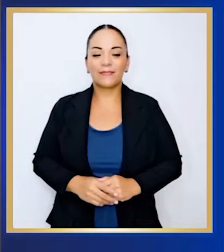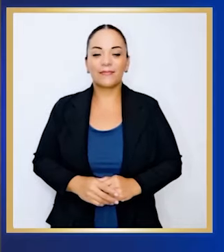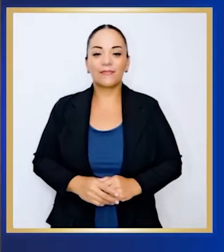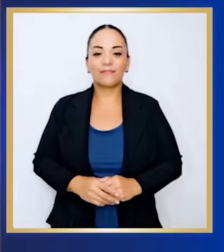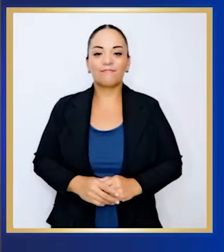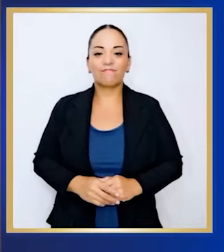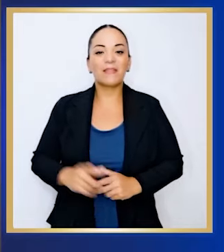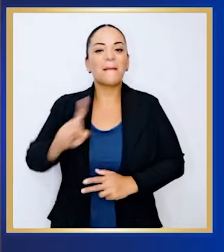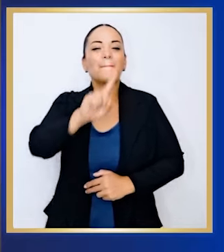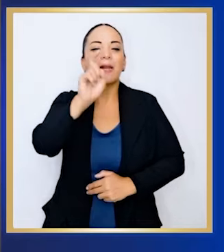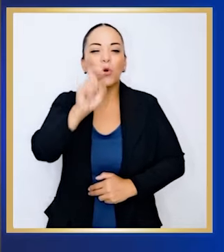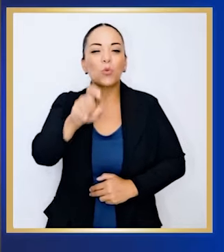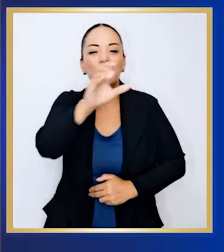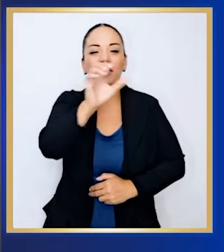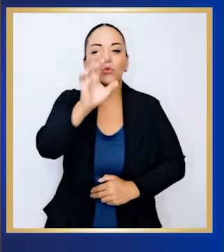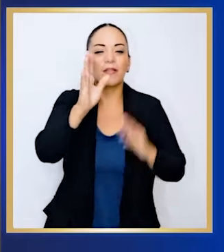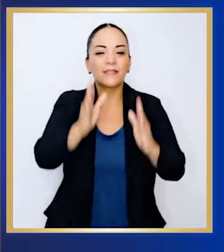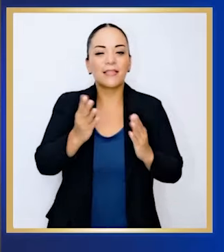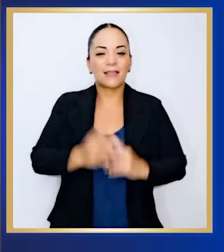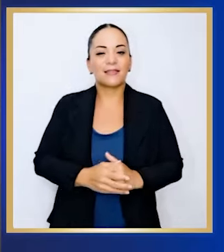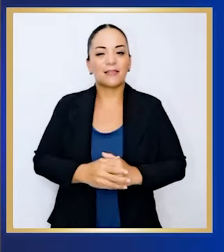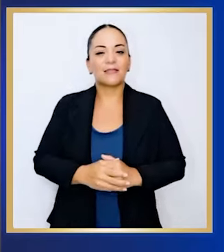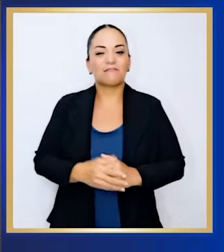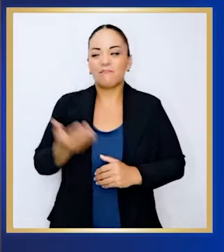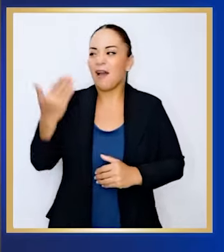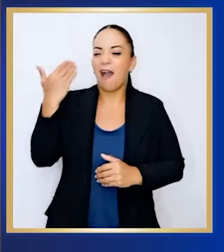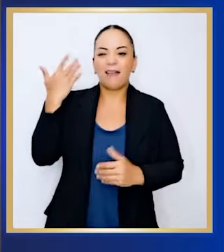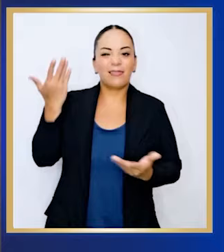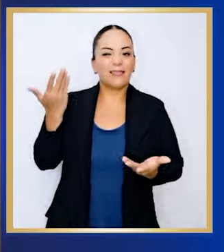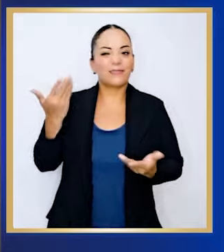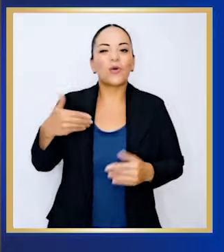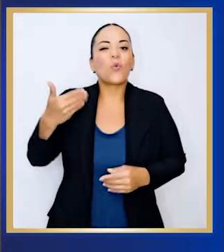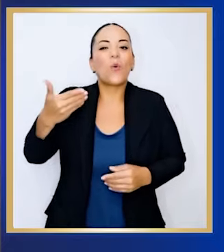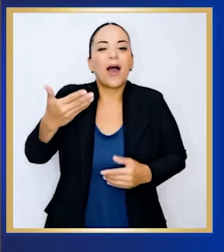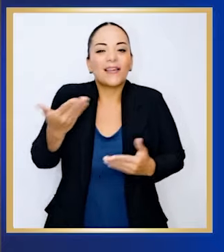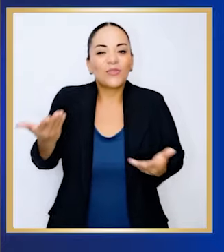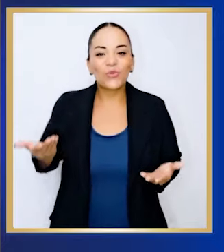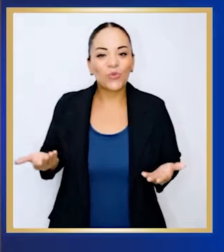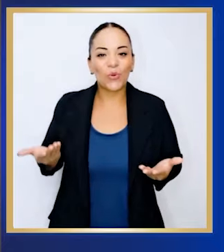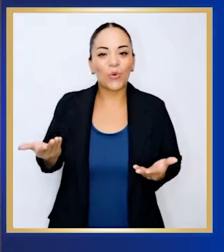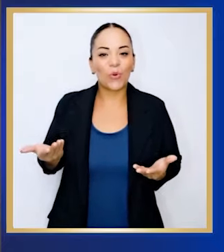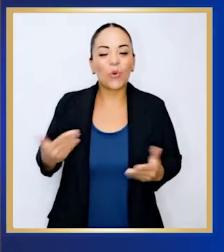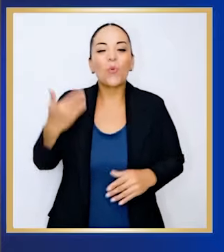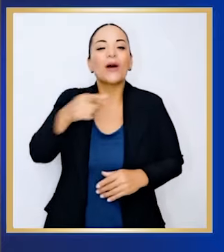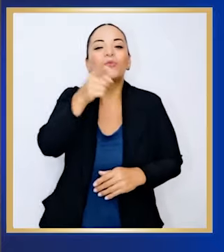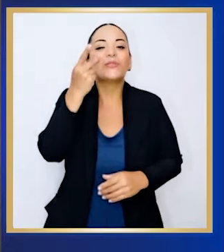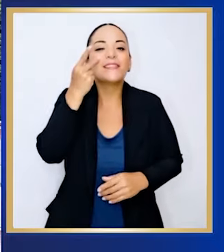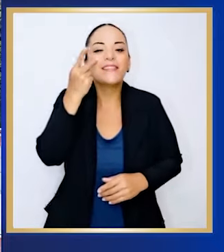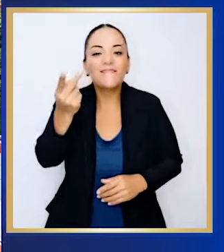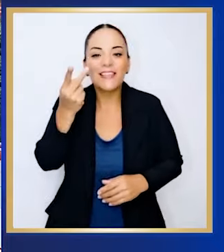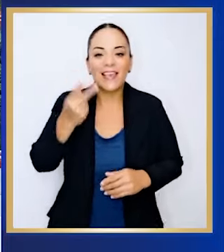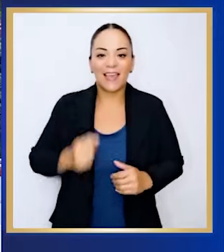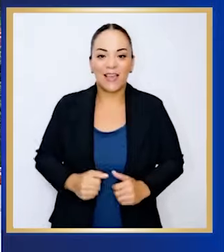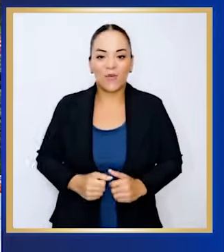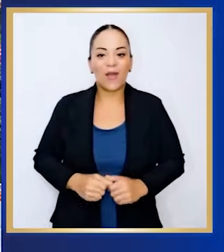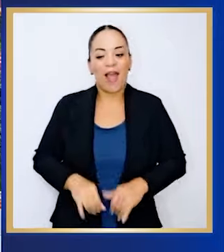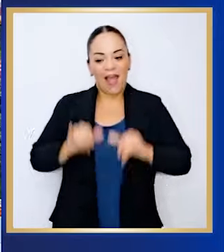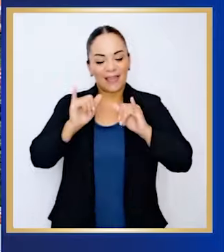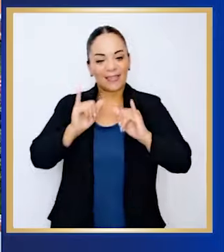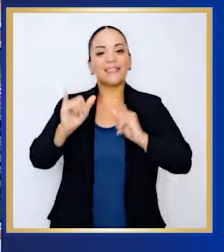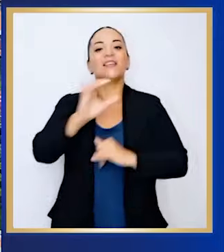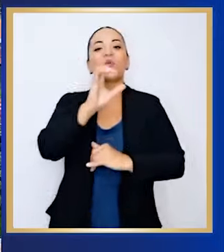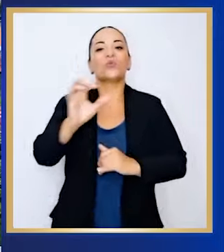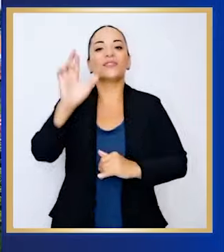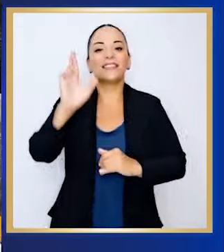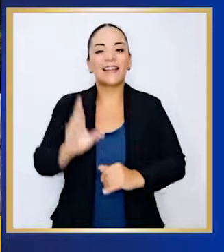Cuando fue, compatriotas, la última vez que ustedes vieron que Costa